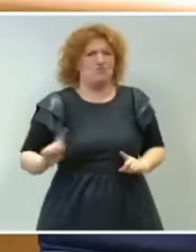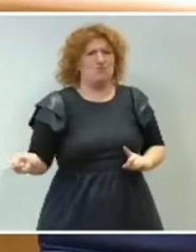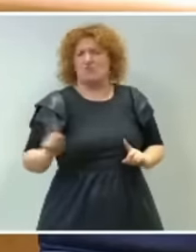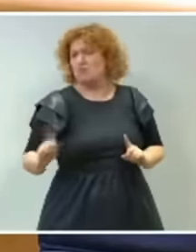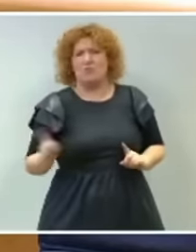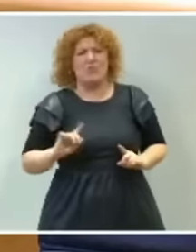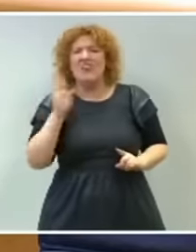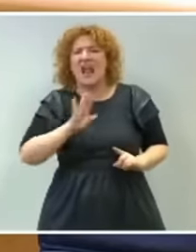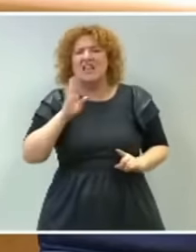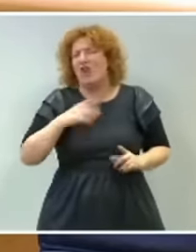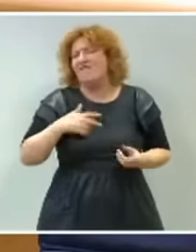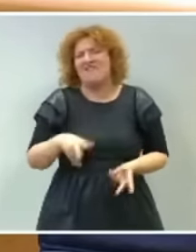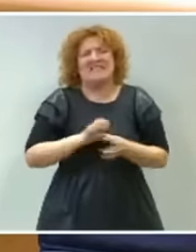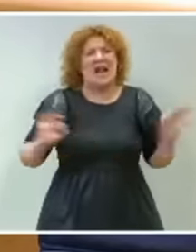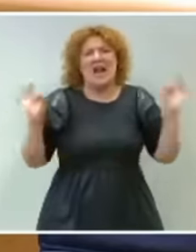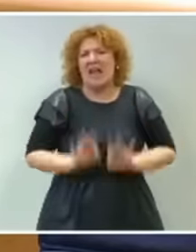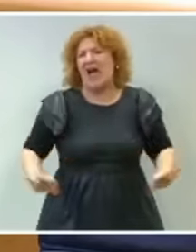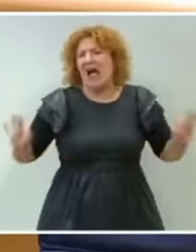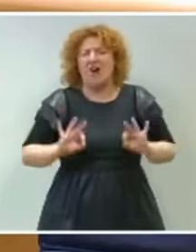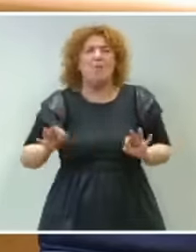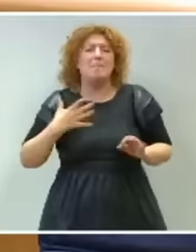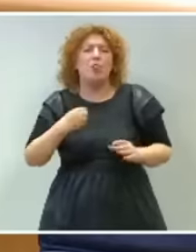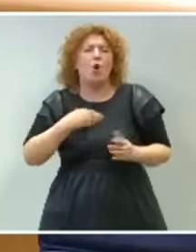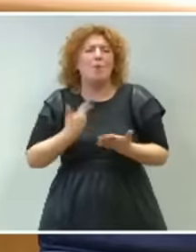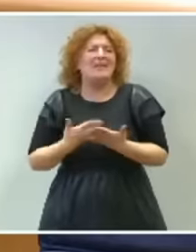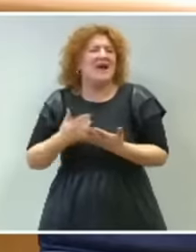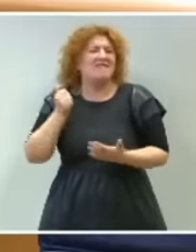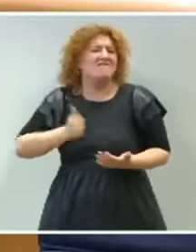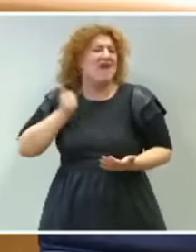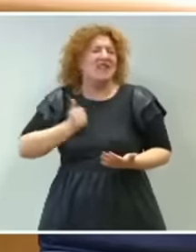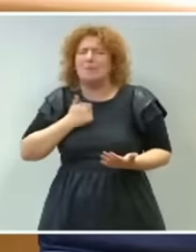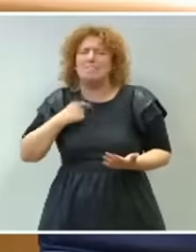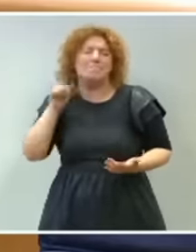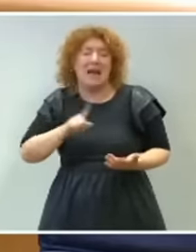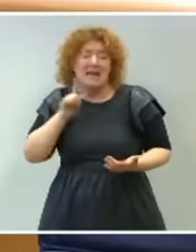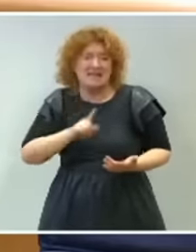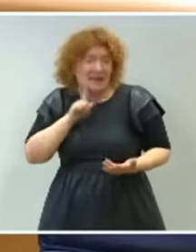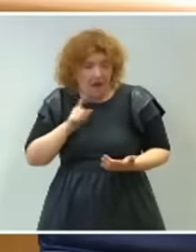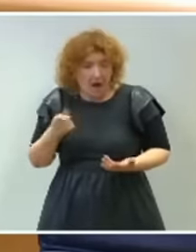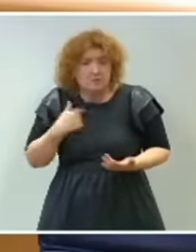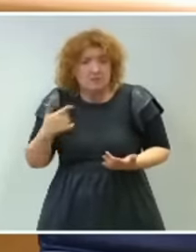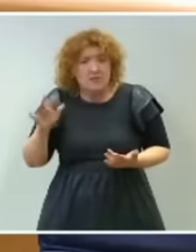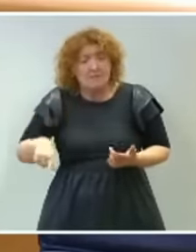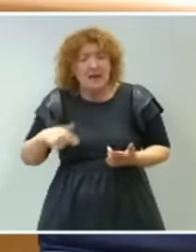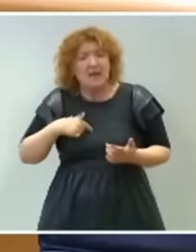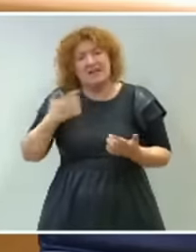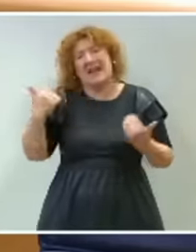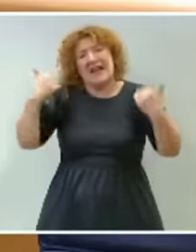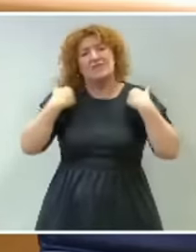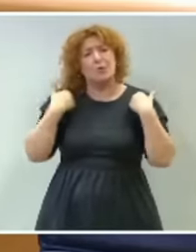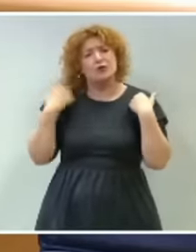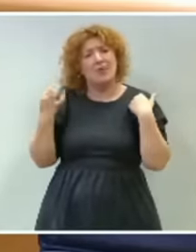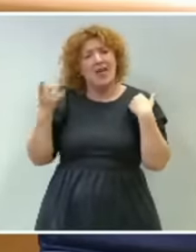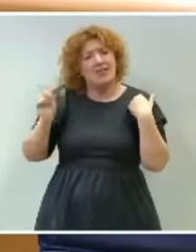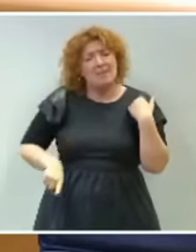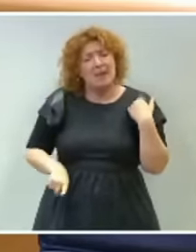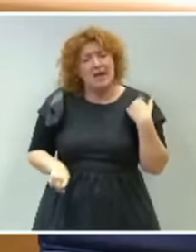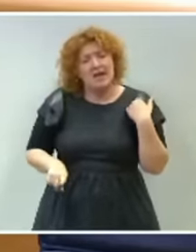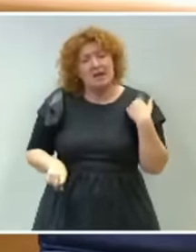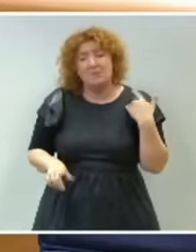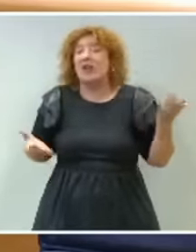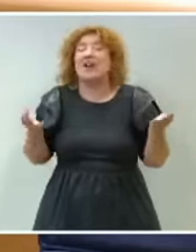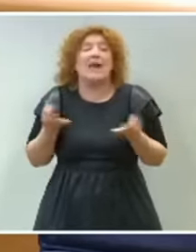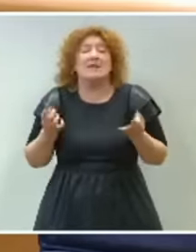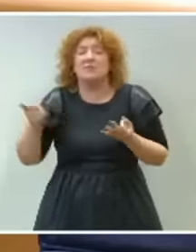delitos fiscales o de falsedad documental? ¿Sabe lo que le pasa, señora García? Que, como no tienen ustedes ninguna prueba,